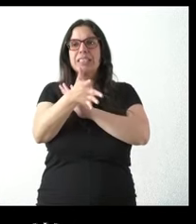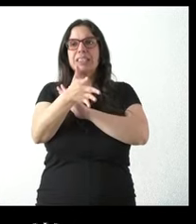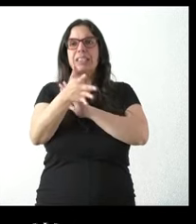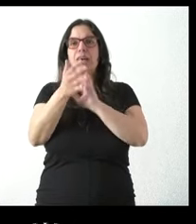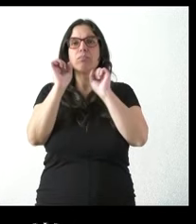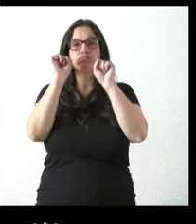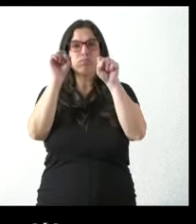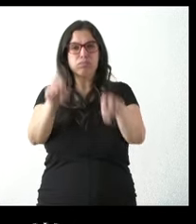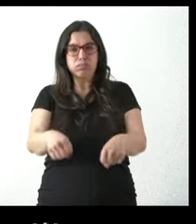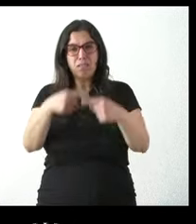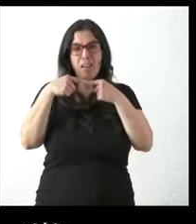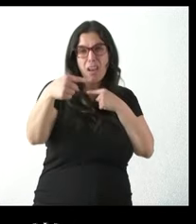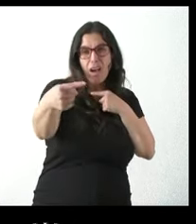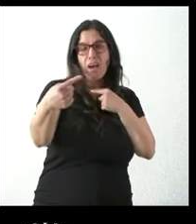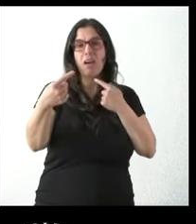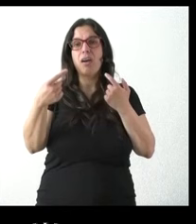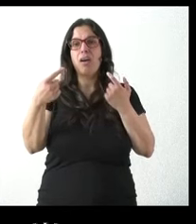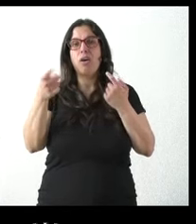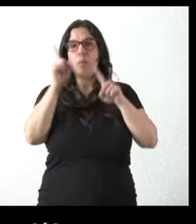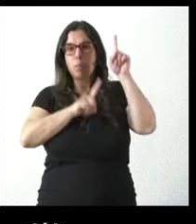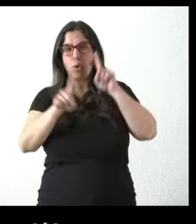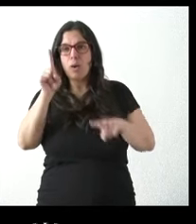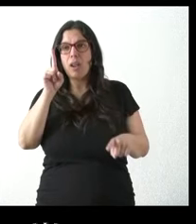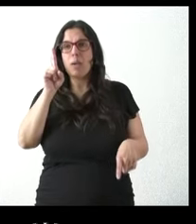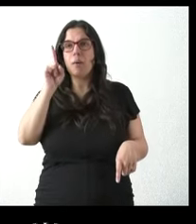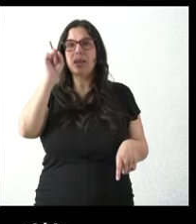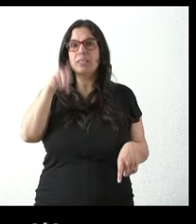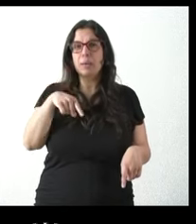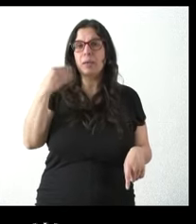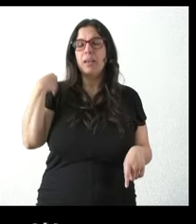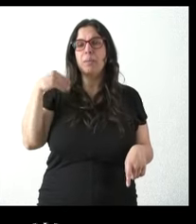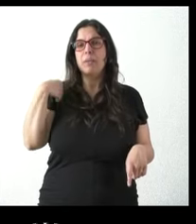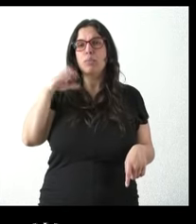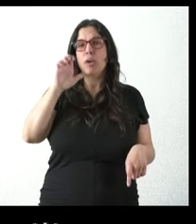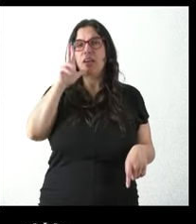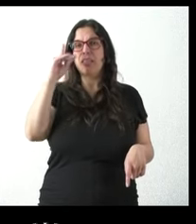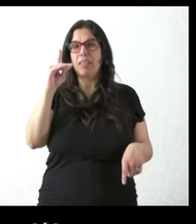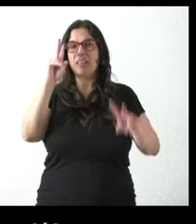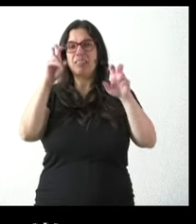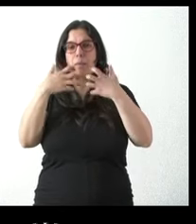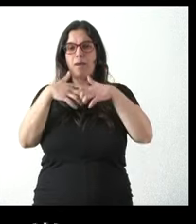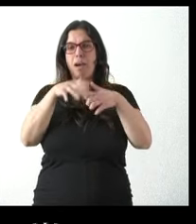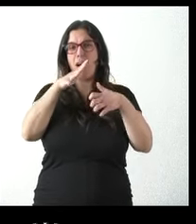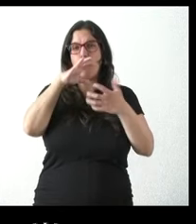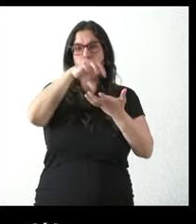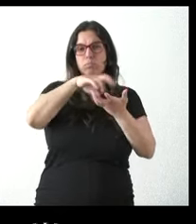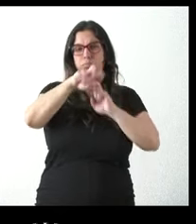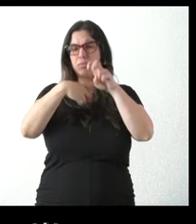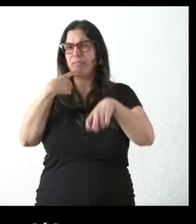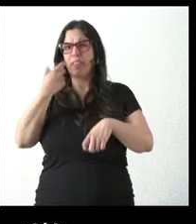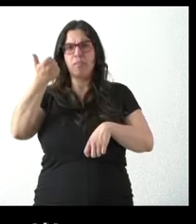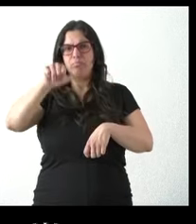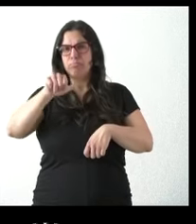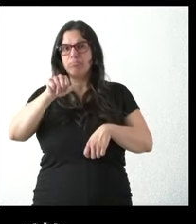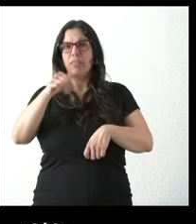atrasar mucho tiempo tiene pegas también de la CHD sobre la depuración dice que no va a dar el visto bueno si no se